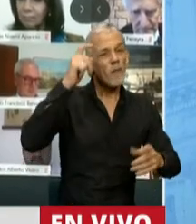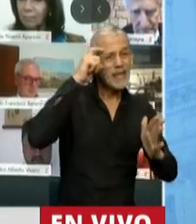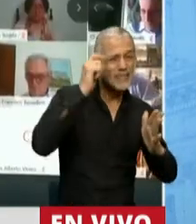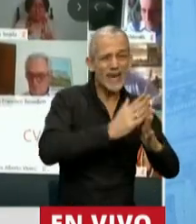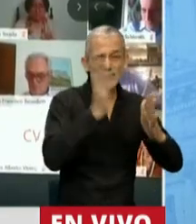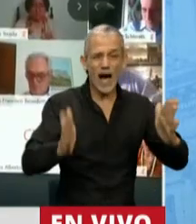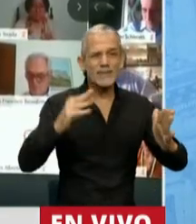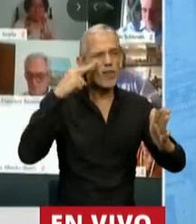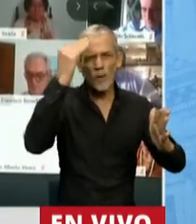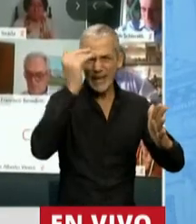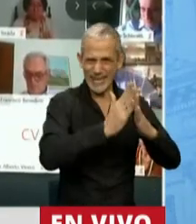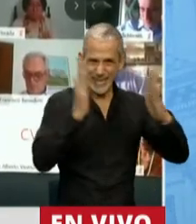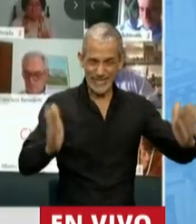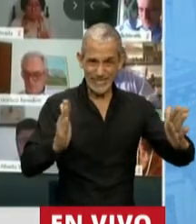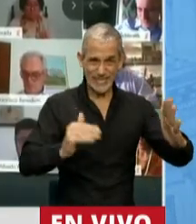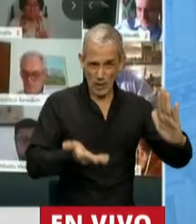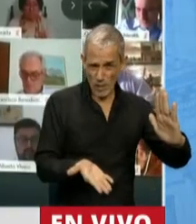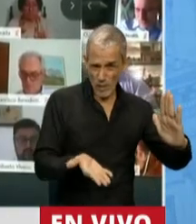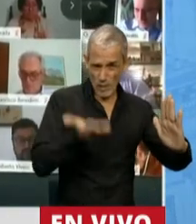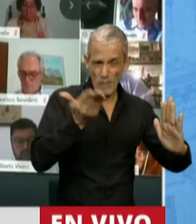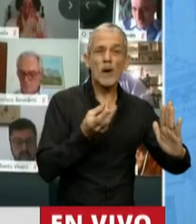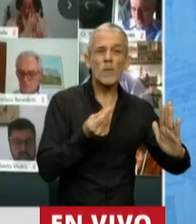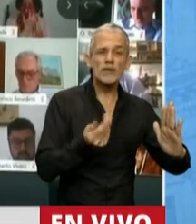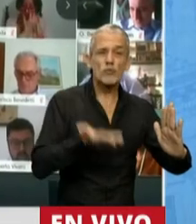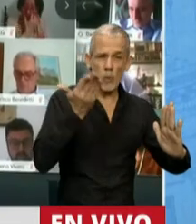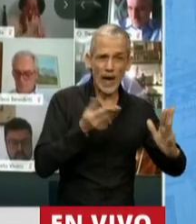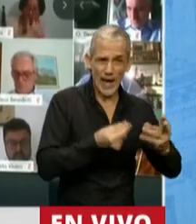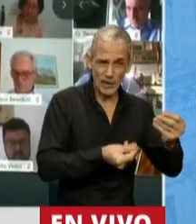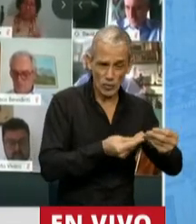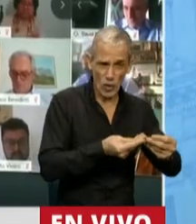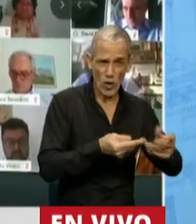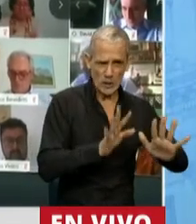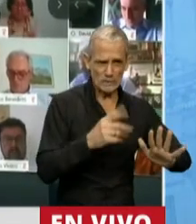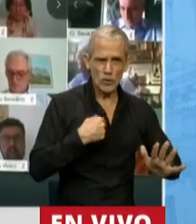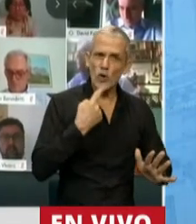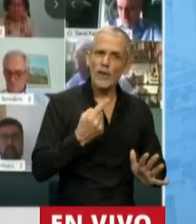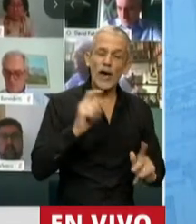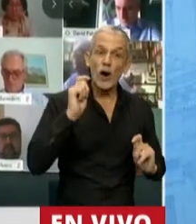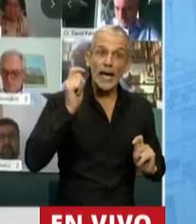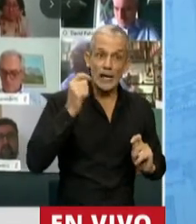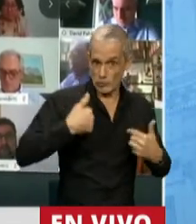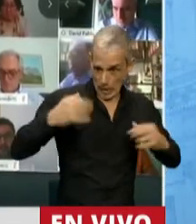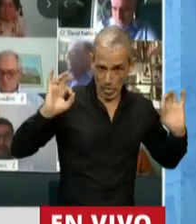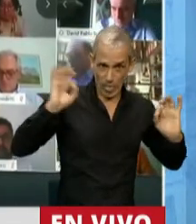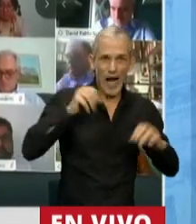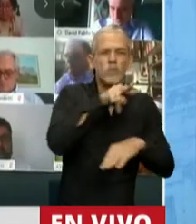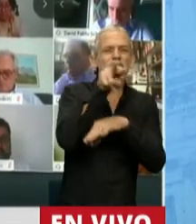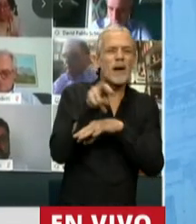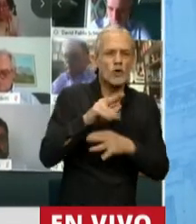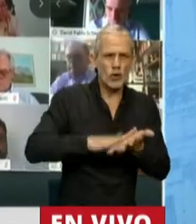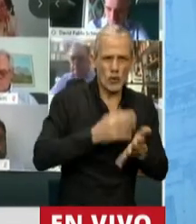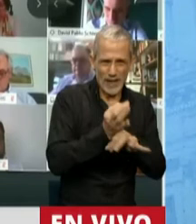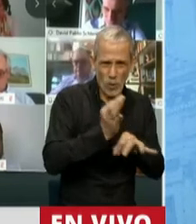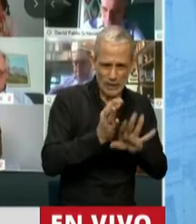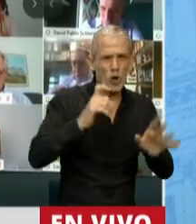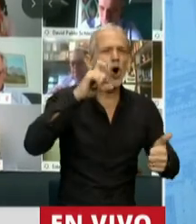al 2015 incrementó partidas de presupuesto, esto dicho por el Observatorio Argentino de la Educación, o